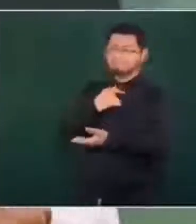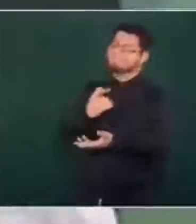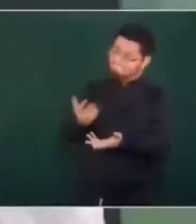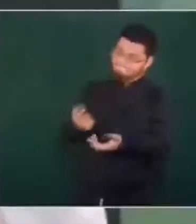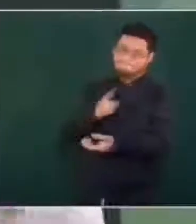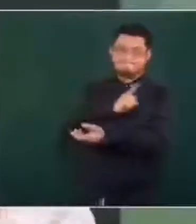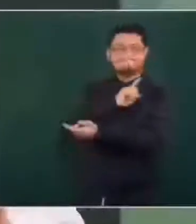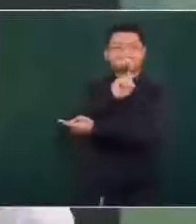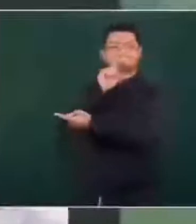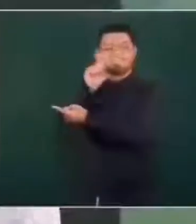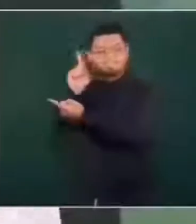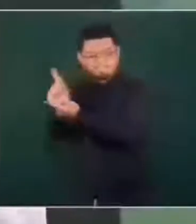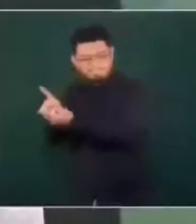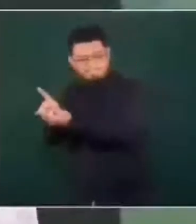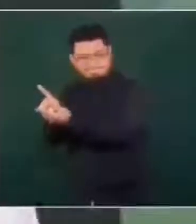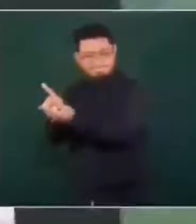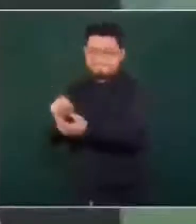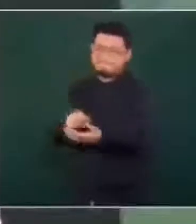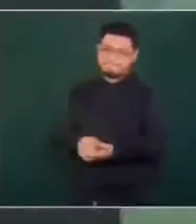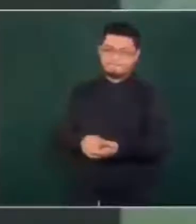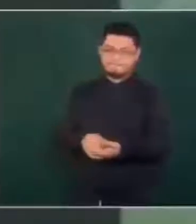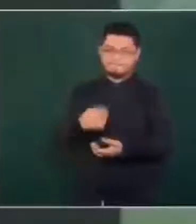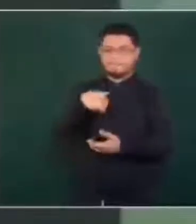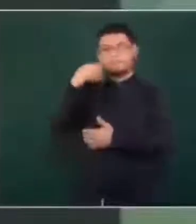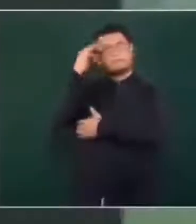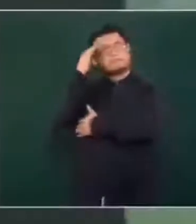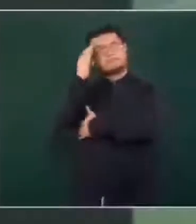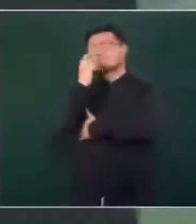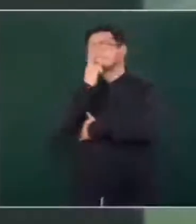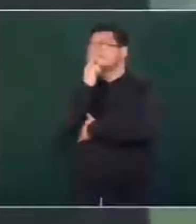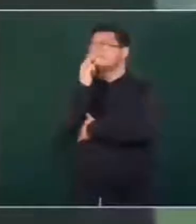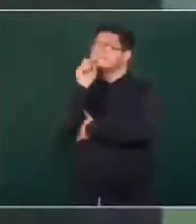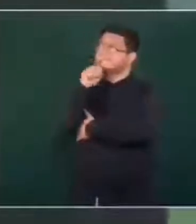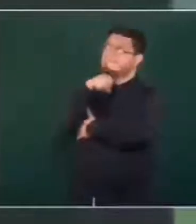Hasta lo pensé, que a lo mejor no iba.